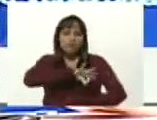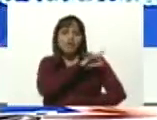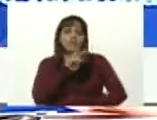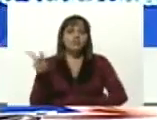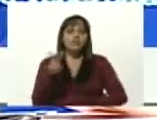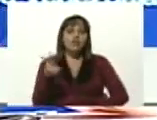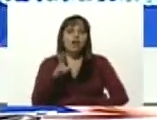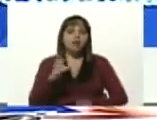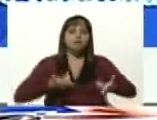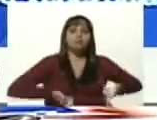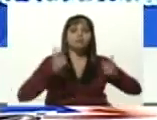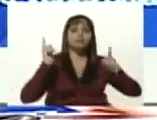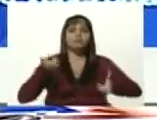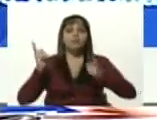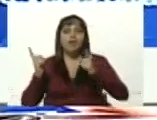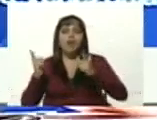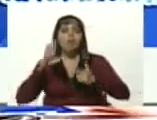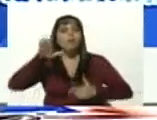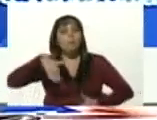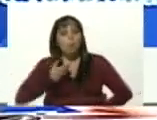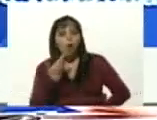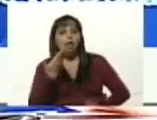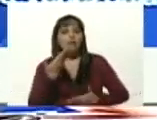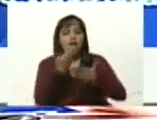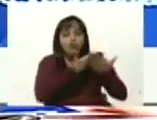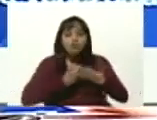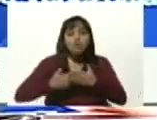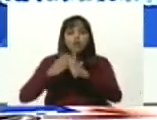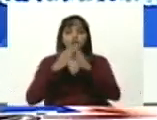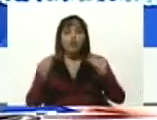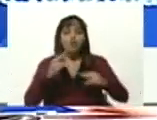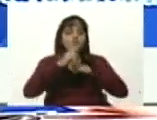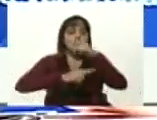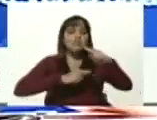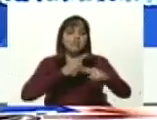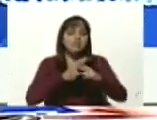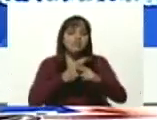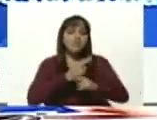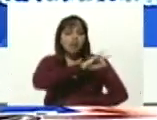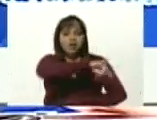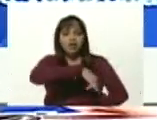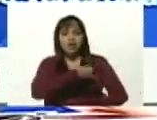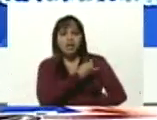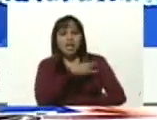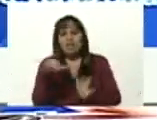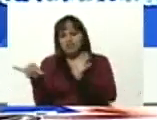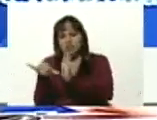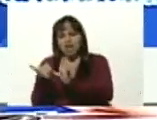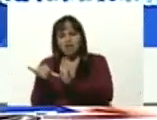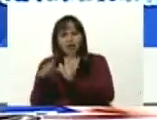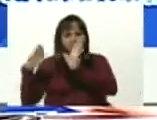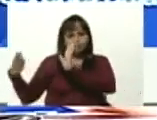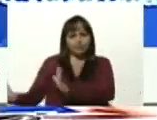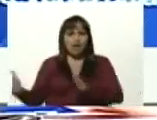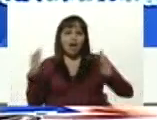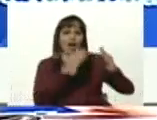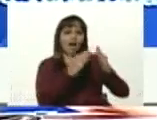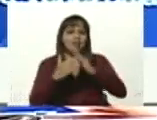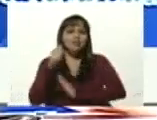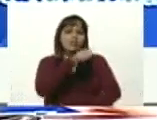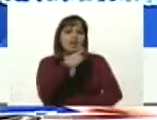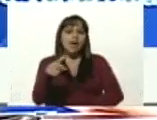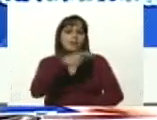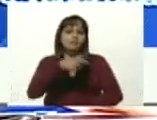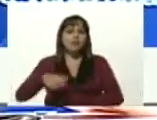las puertas a la universalización de la educación universitaria, a una universidad cerca de la localidad de cada venezolano y cada